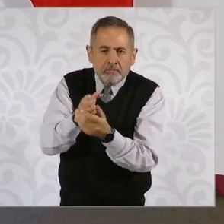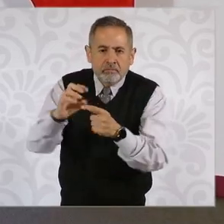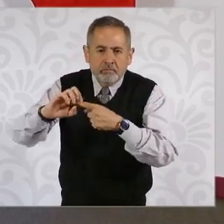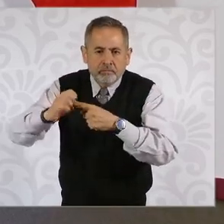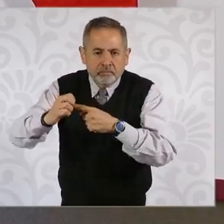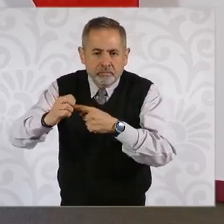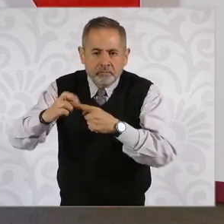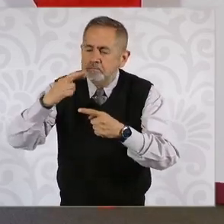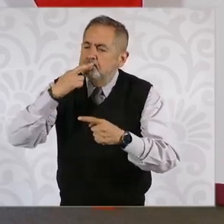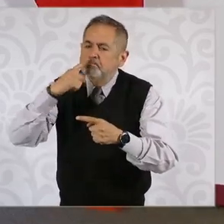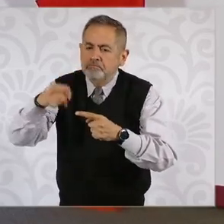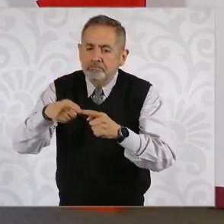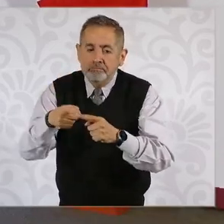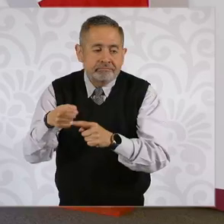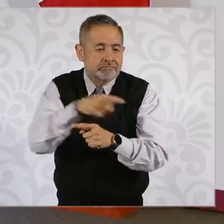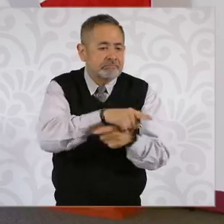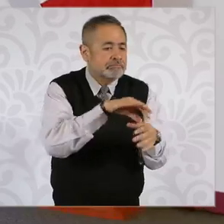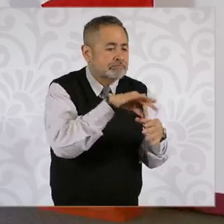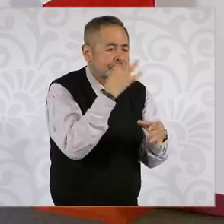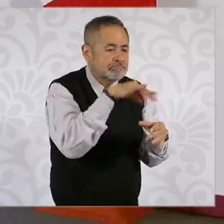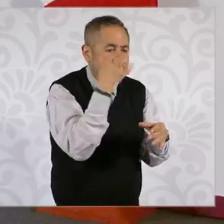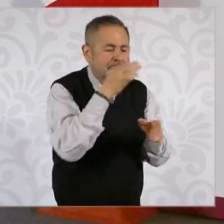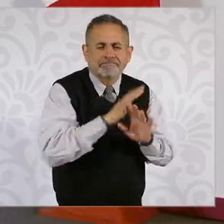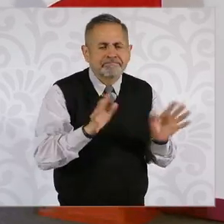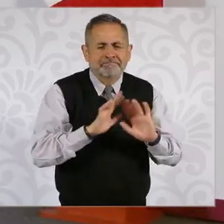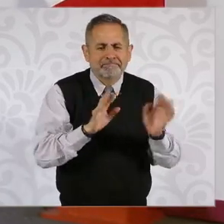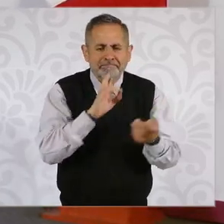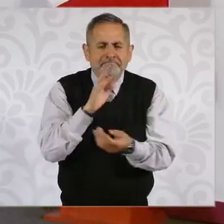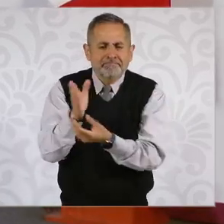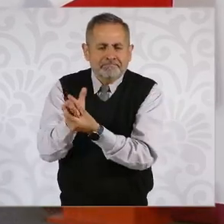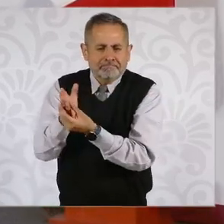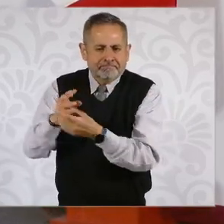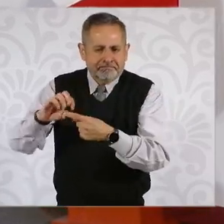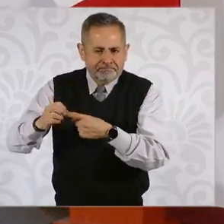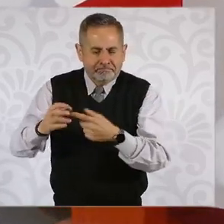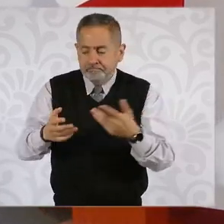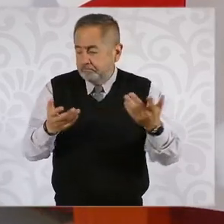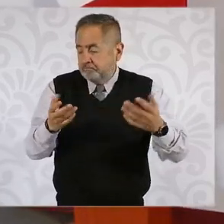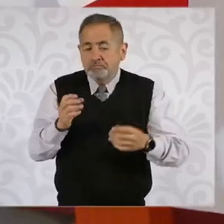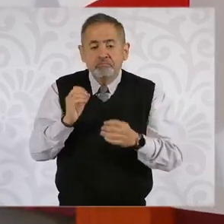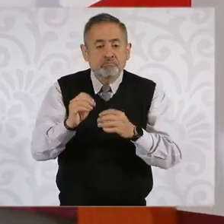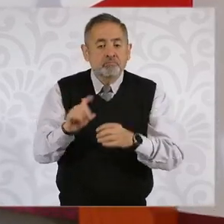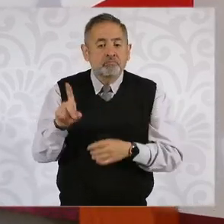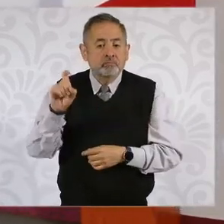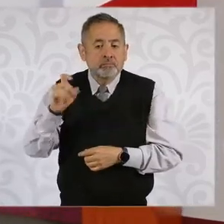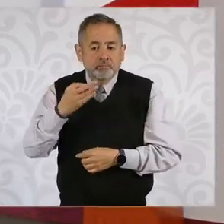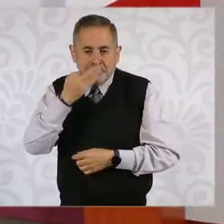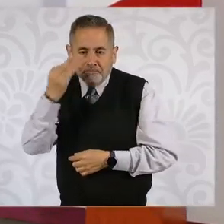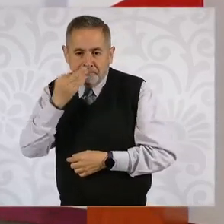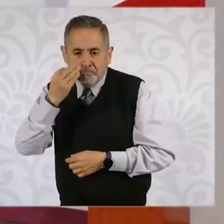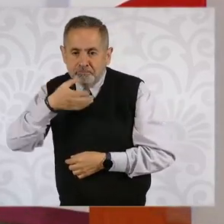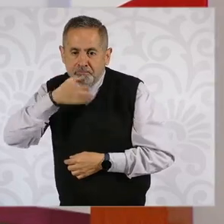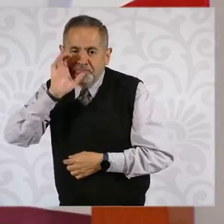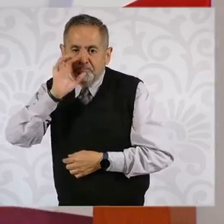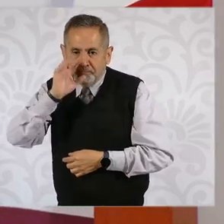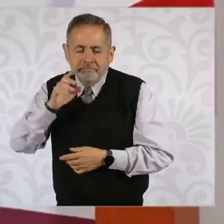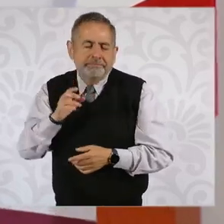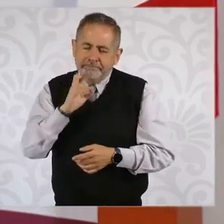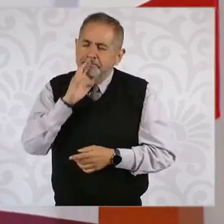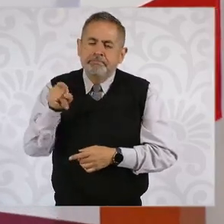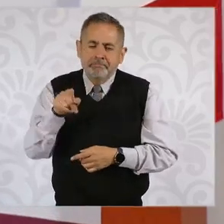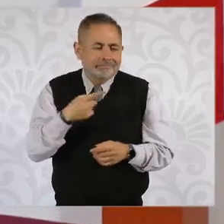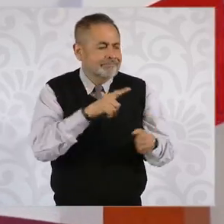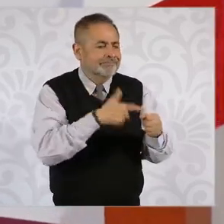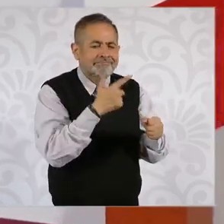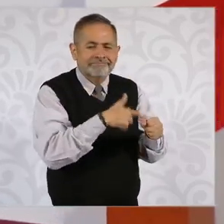una bolsa de papas, es mucho mejor un agua de jamaica que un